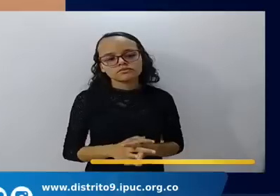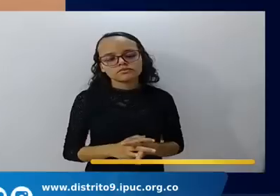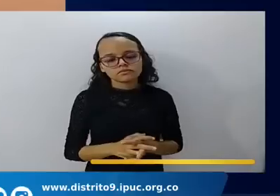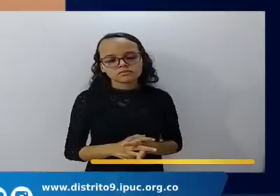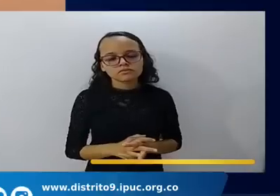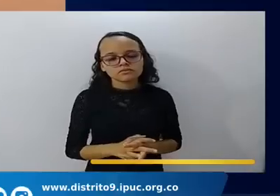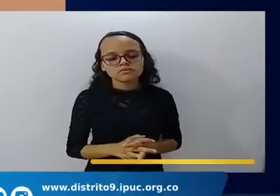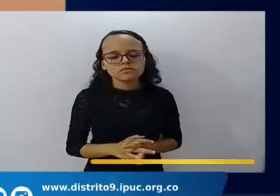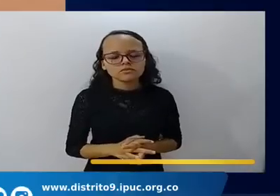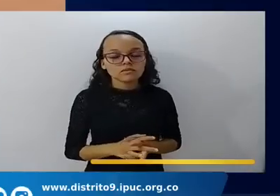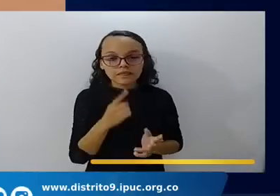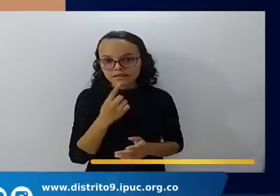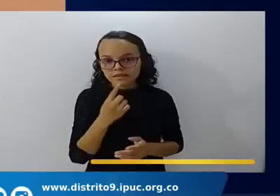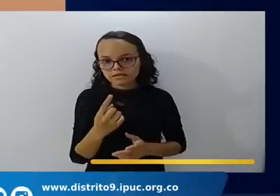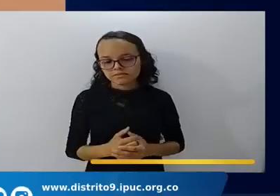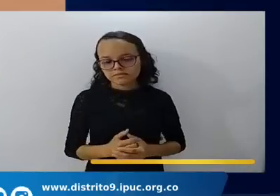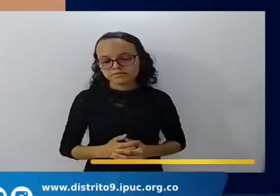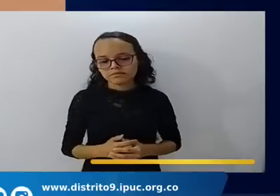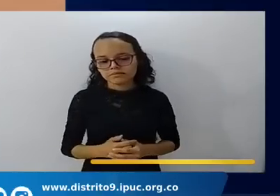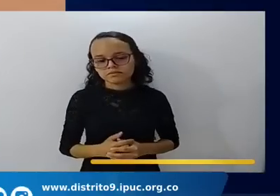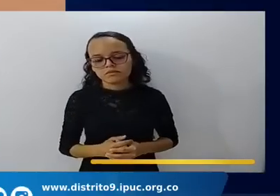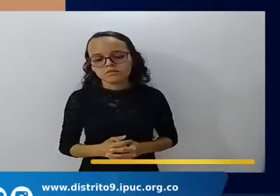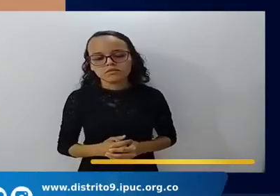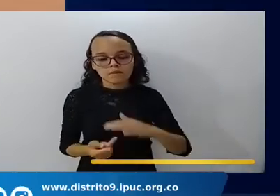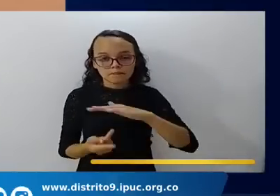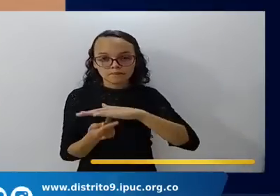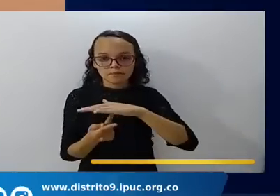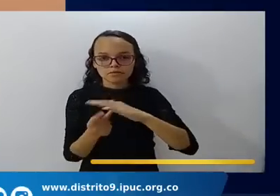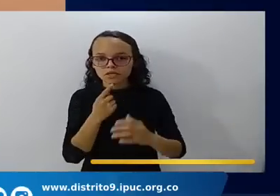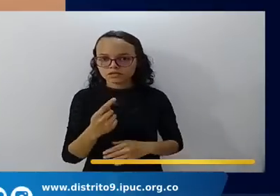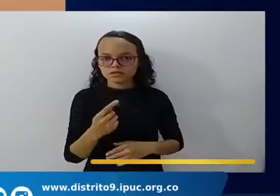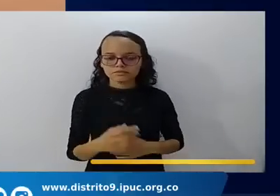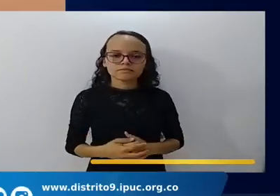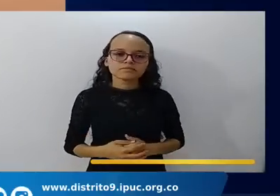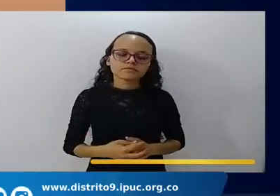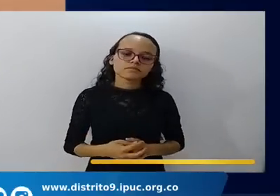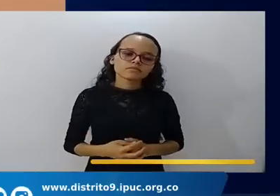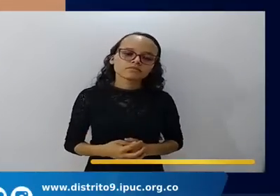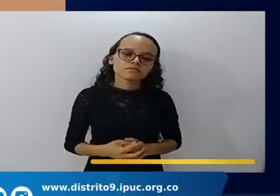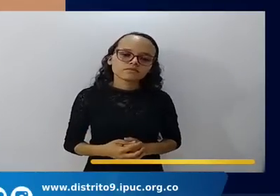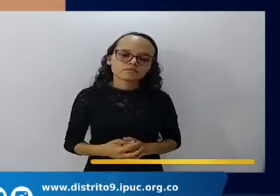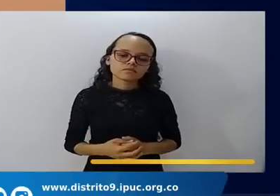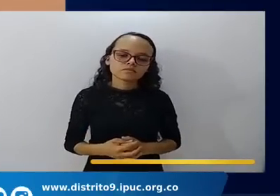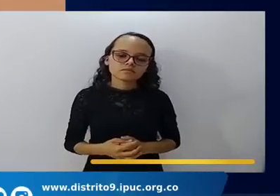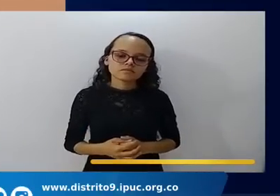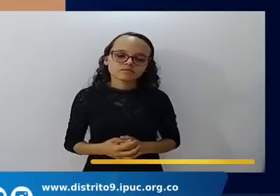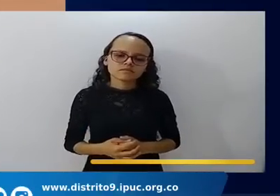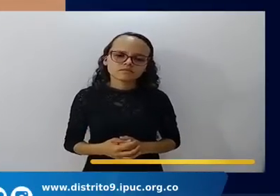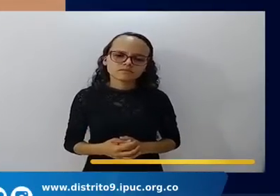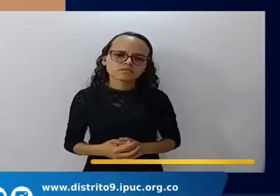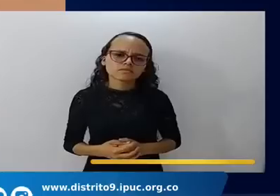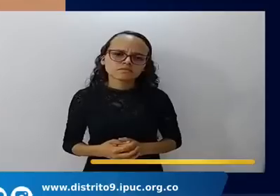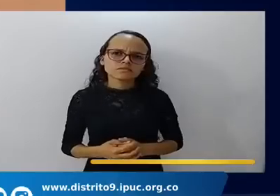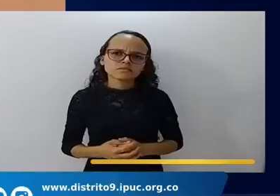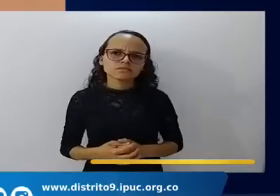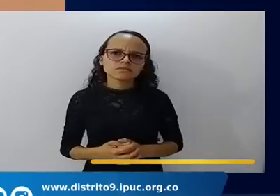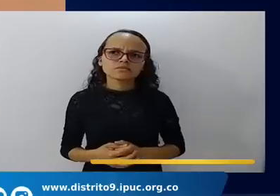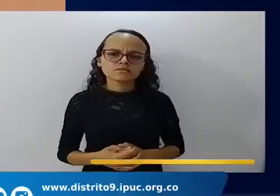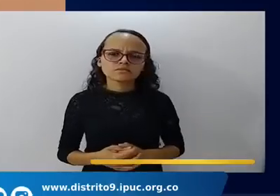entonces dice escuche y que más digo que más digo que más digo